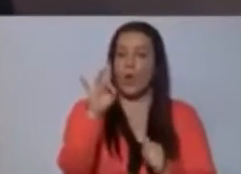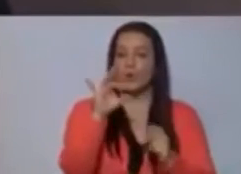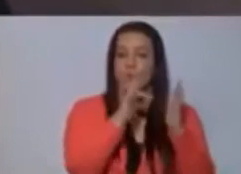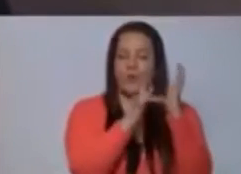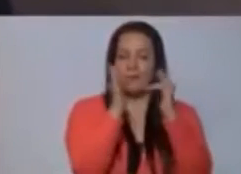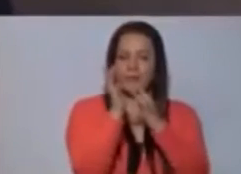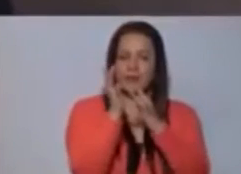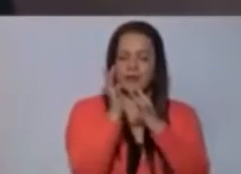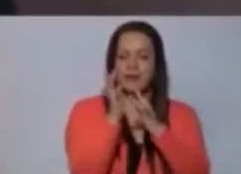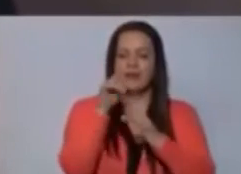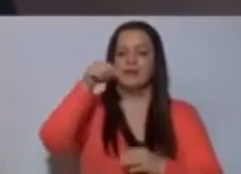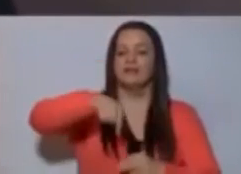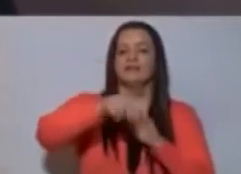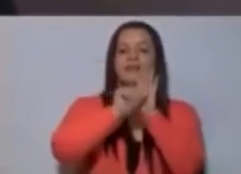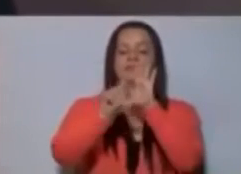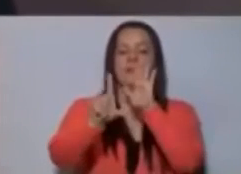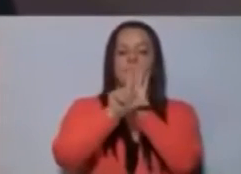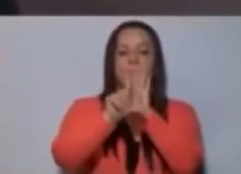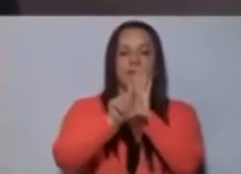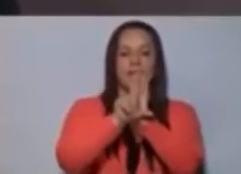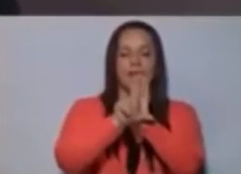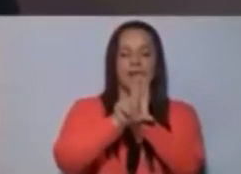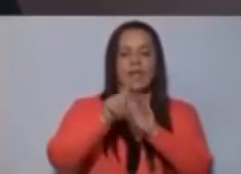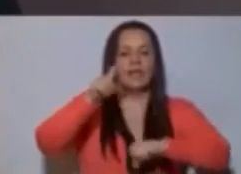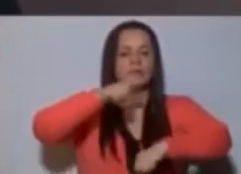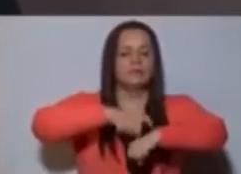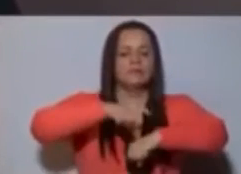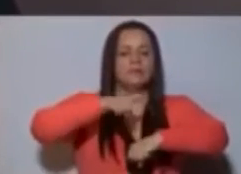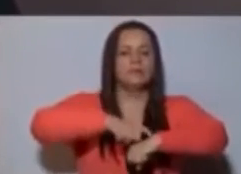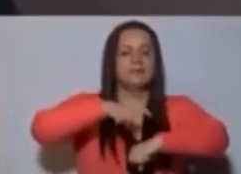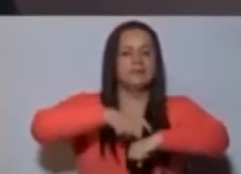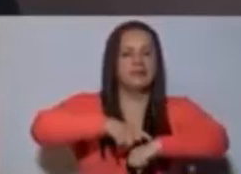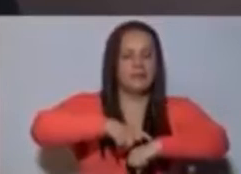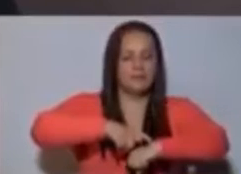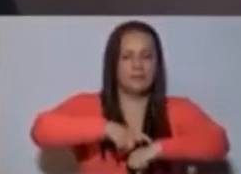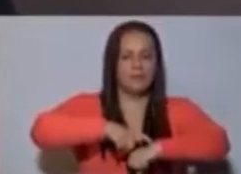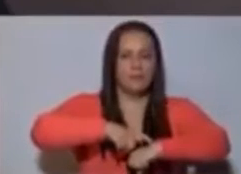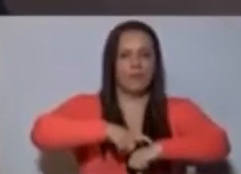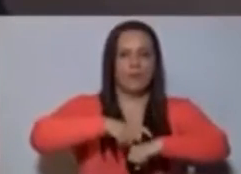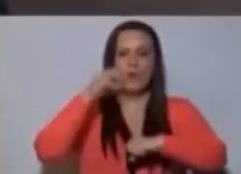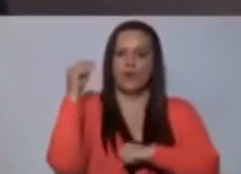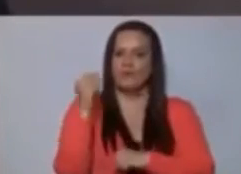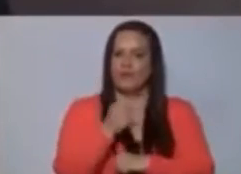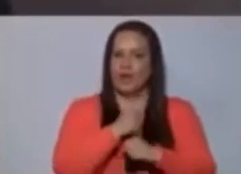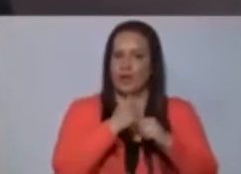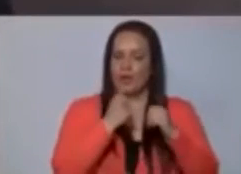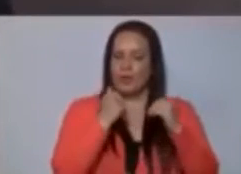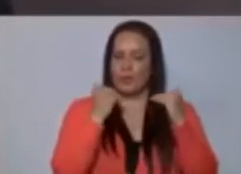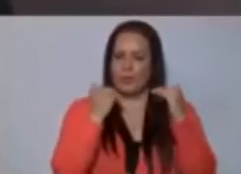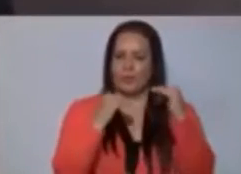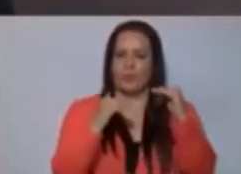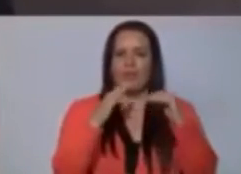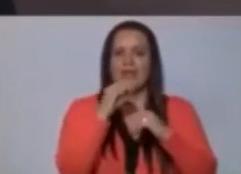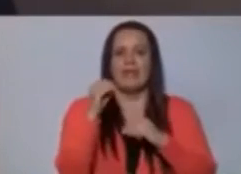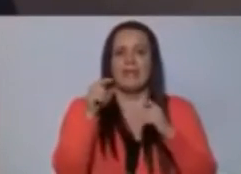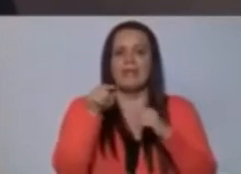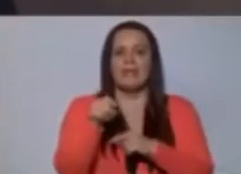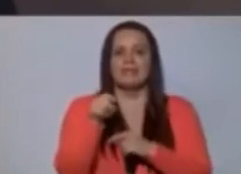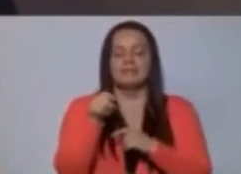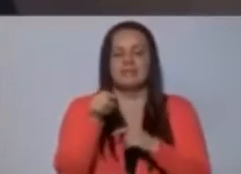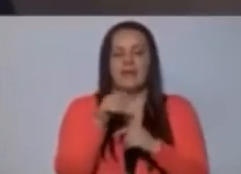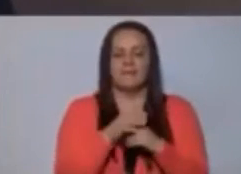esta Asamblea Legislativa en tiempo récord está en las puertas